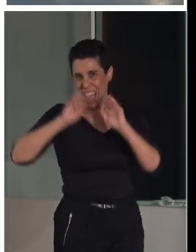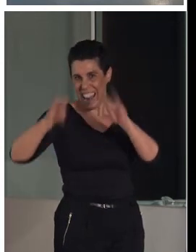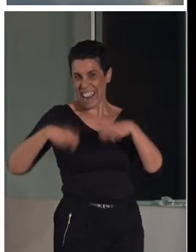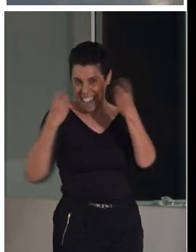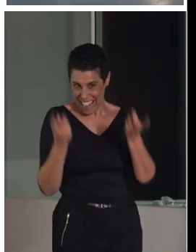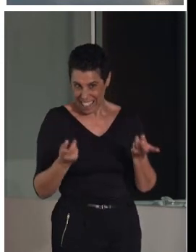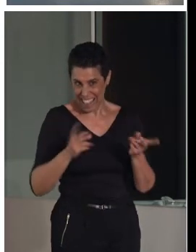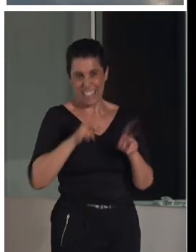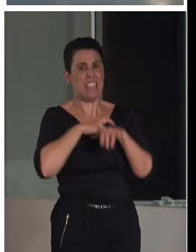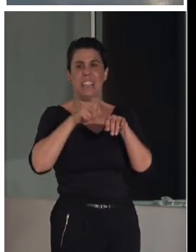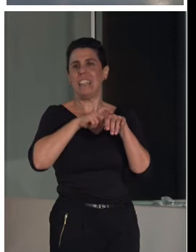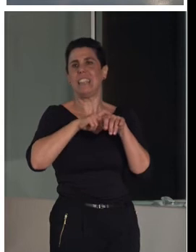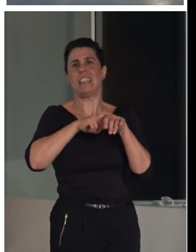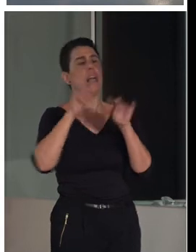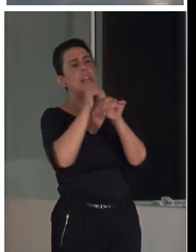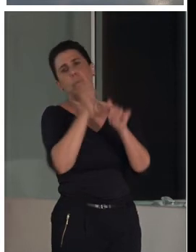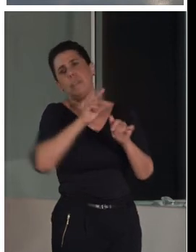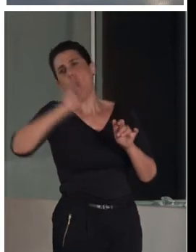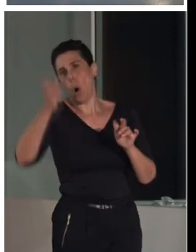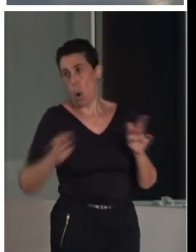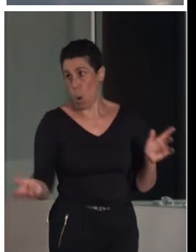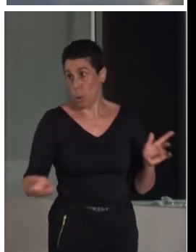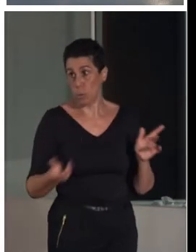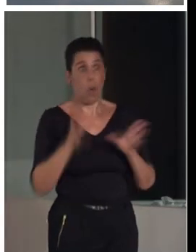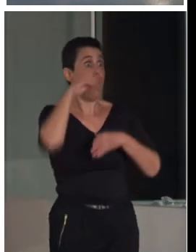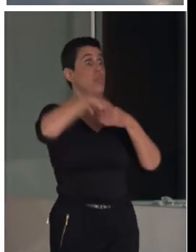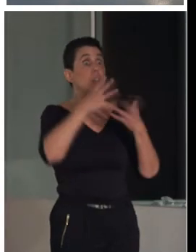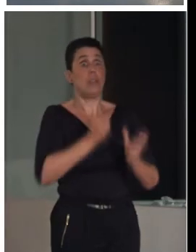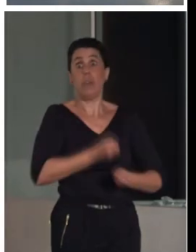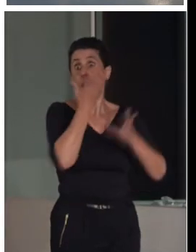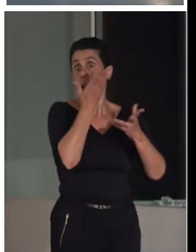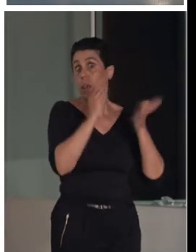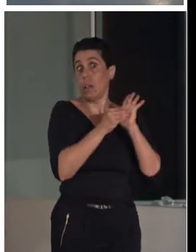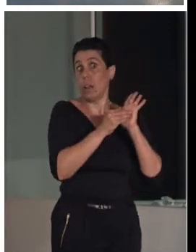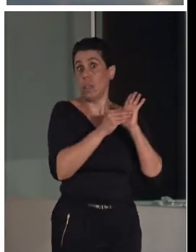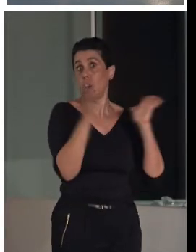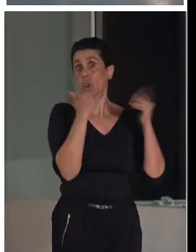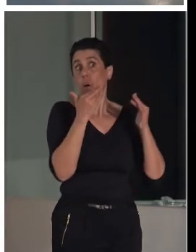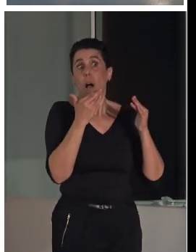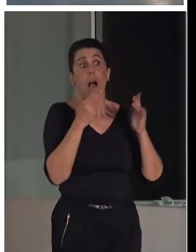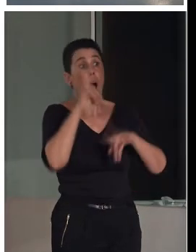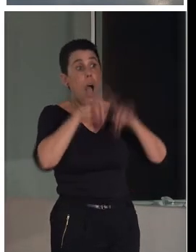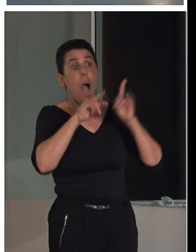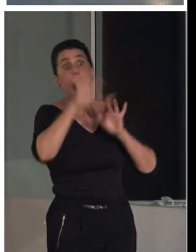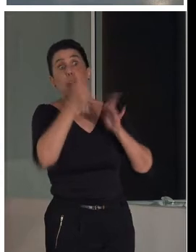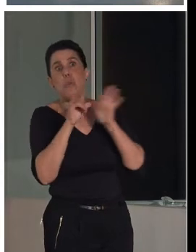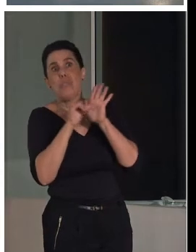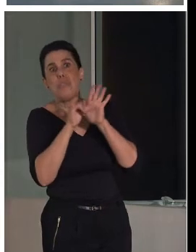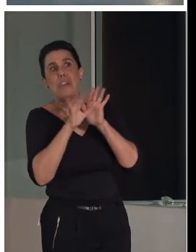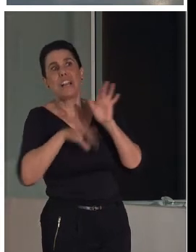no están dentro de la declaración. Igual alguno, como que hay cerquita, habéis estado en Cerrera de la Cañada.